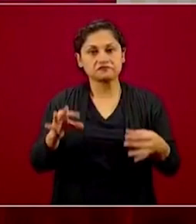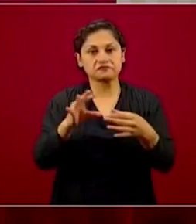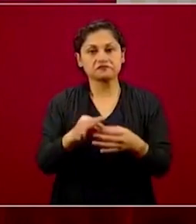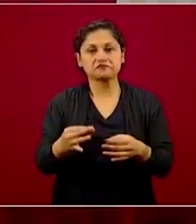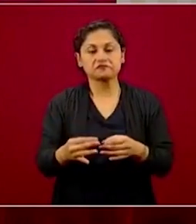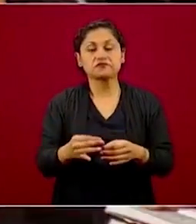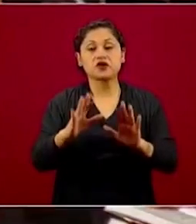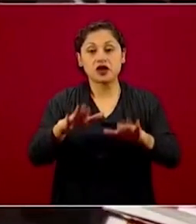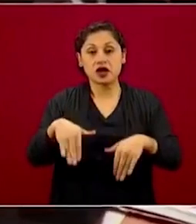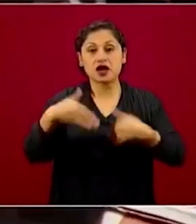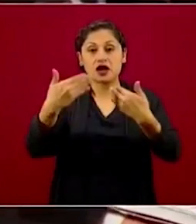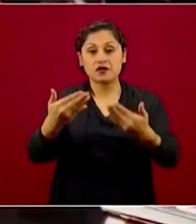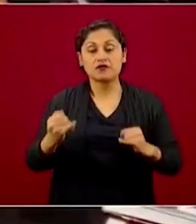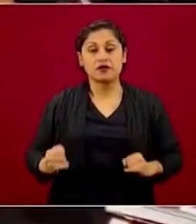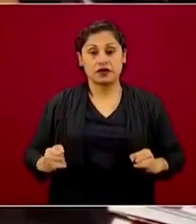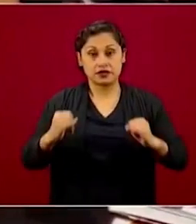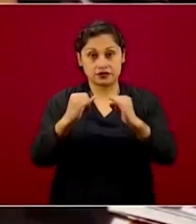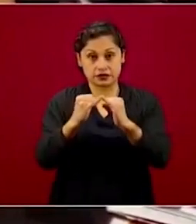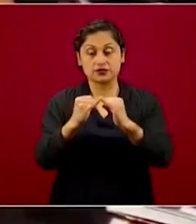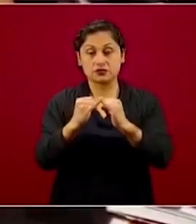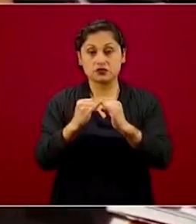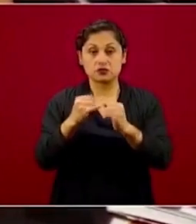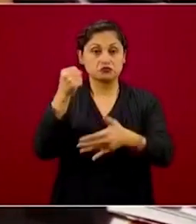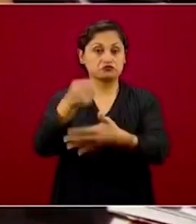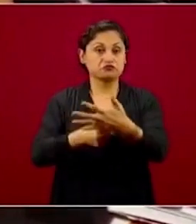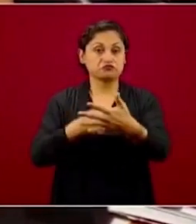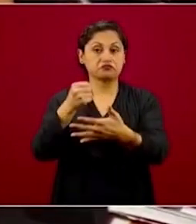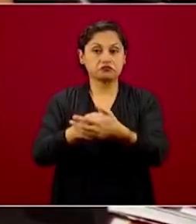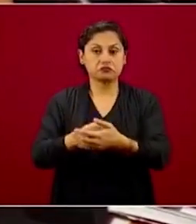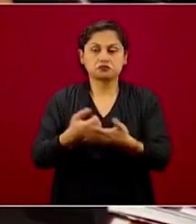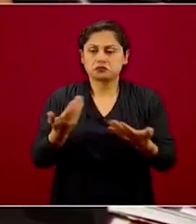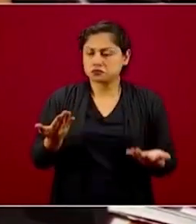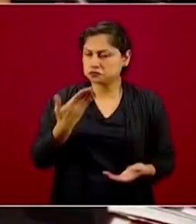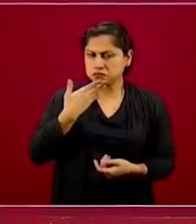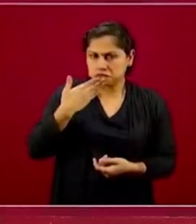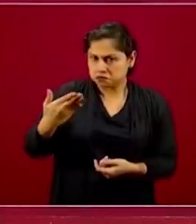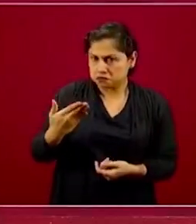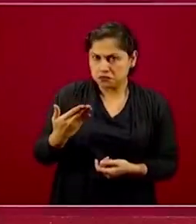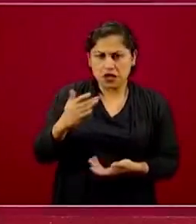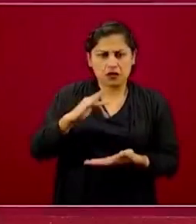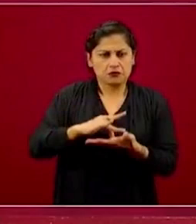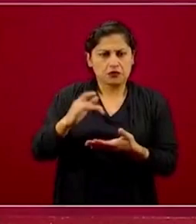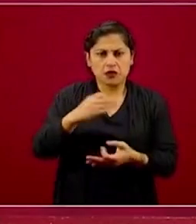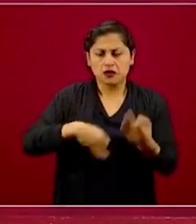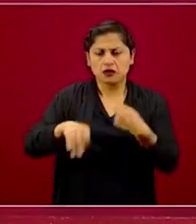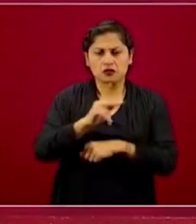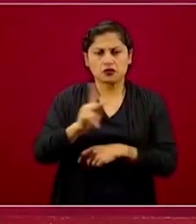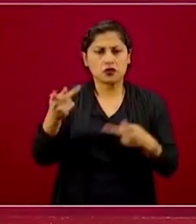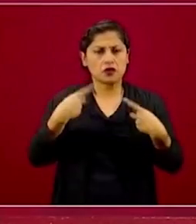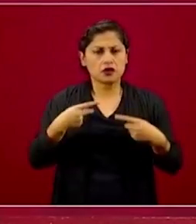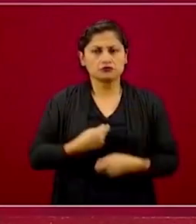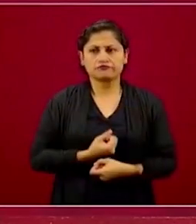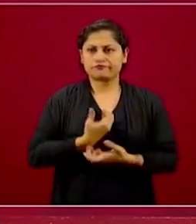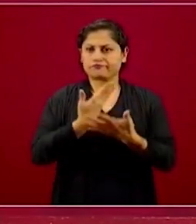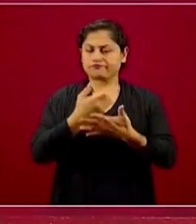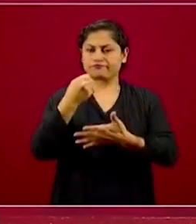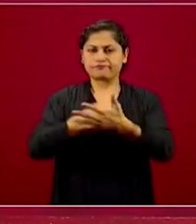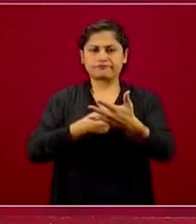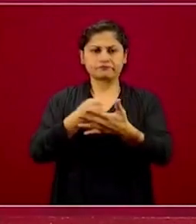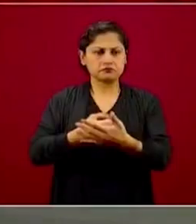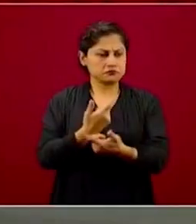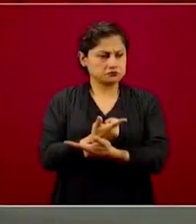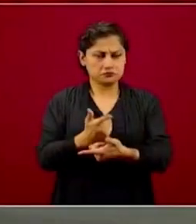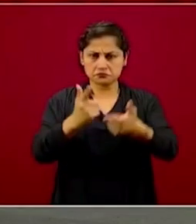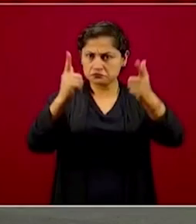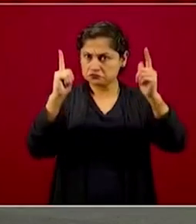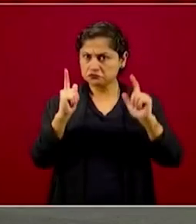instituto, lo cual, como siempre, nos parece loable que la gente se exprese y manifieste cualquier inquietud que tenga y que